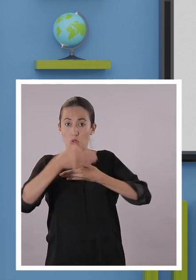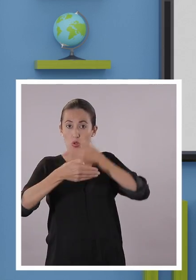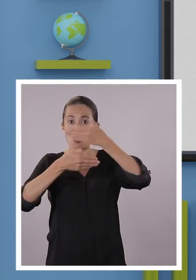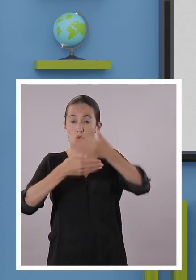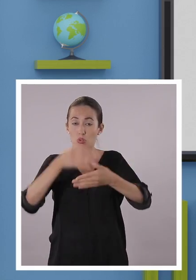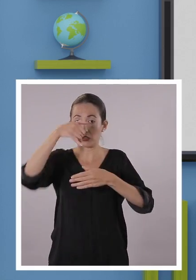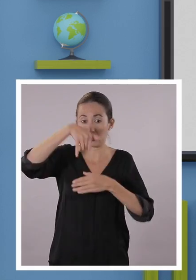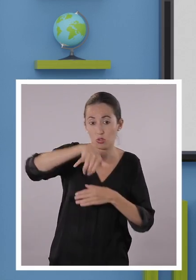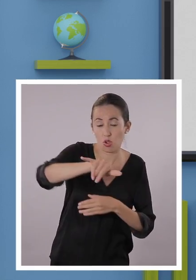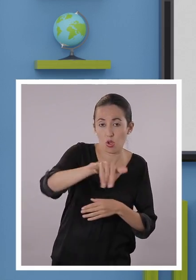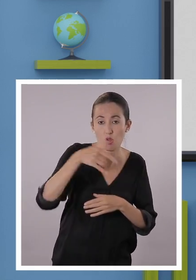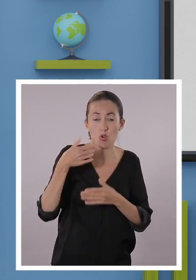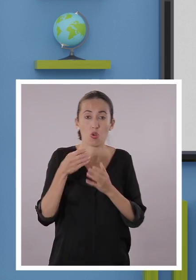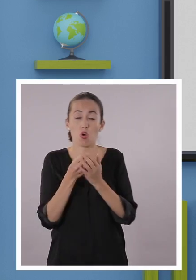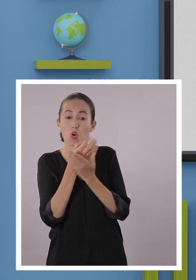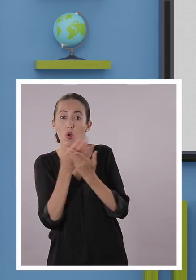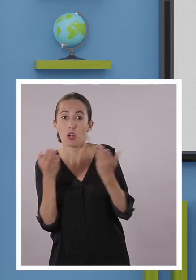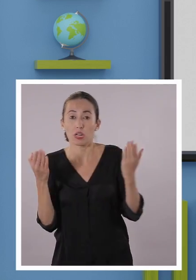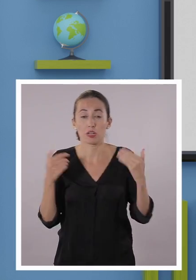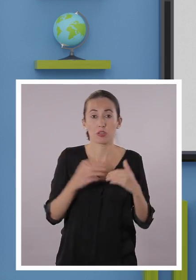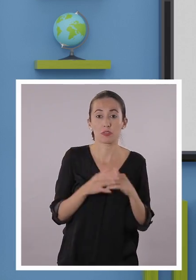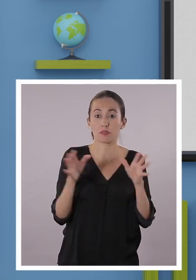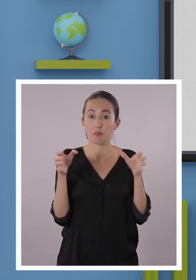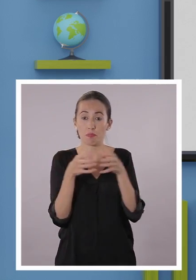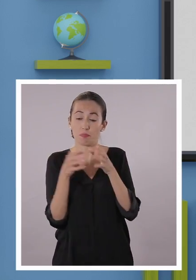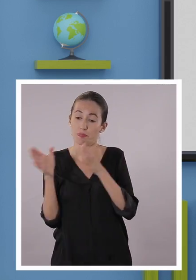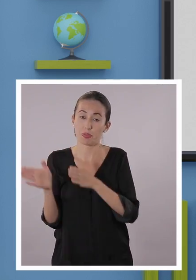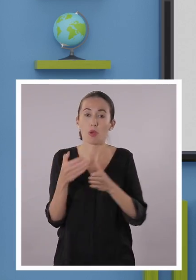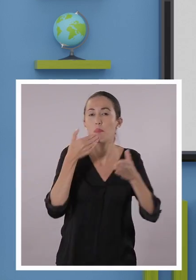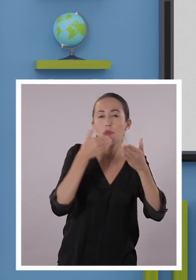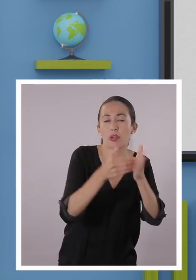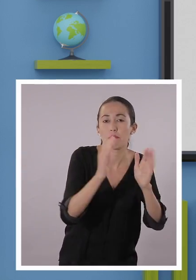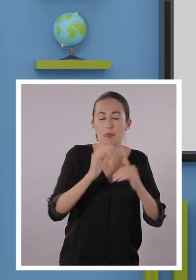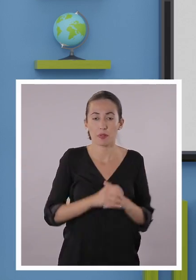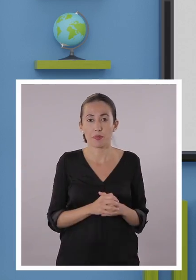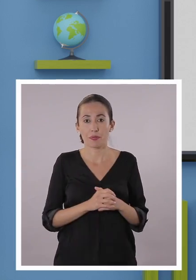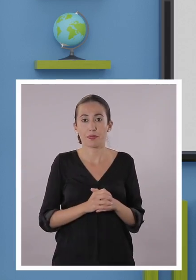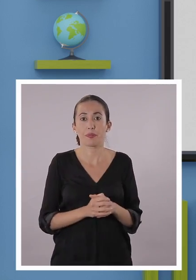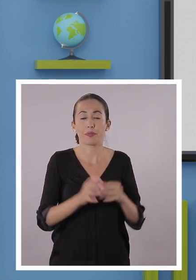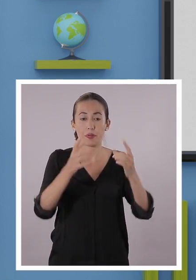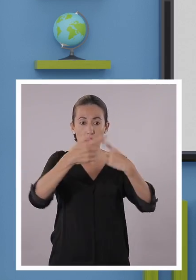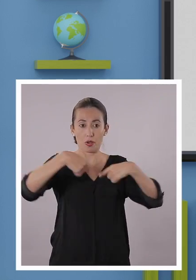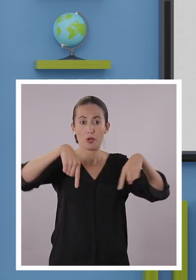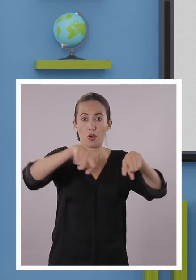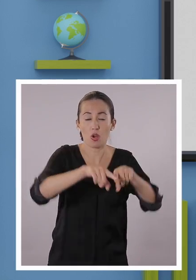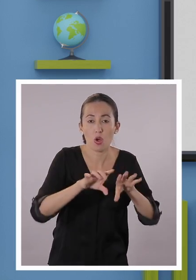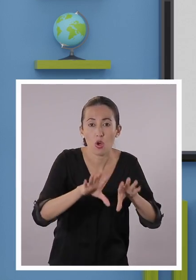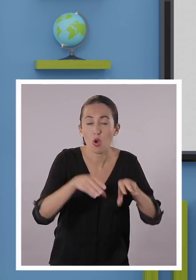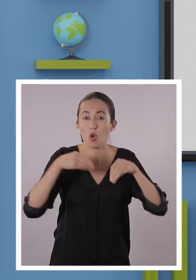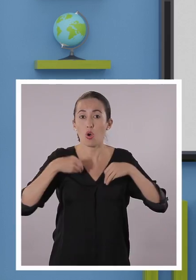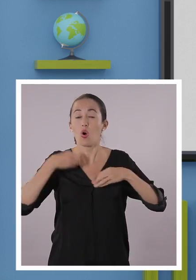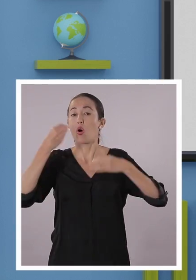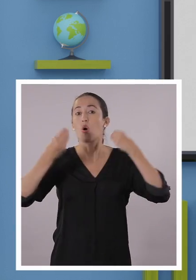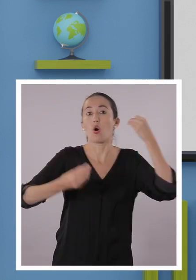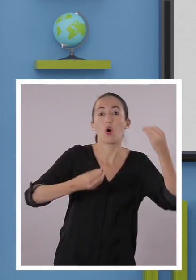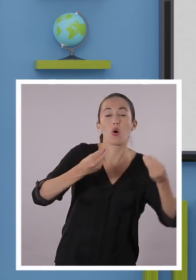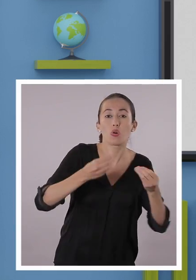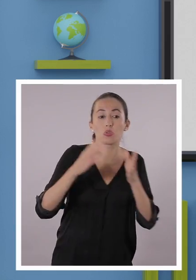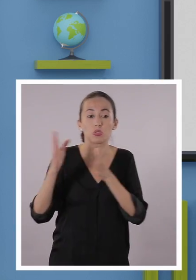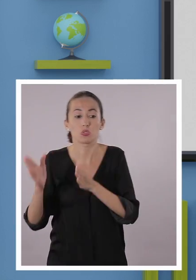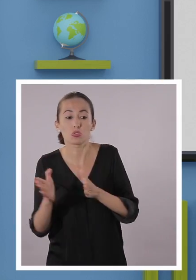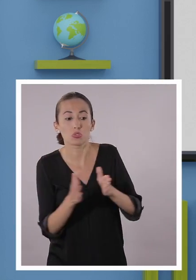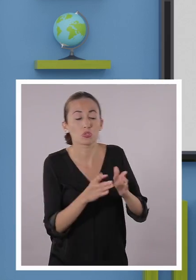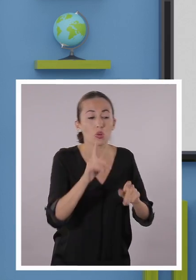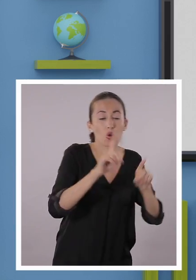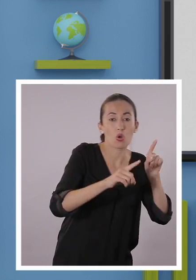fue adquiriendo, o el país, la colonia o la provincia. Entonces, por ejemplo, en la guitarra o en los ritmos flamencos,